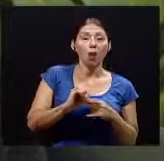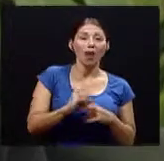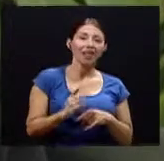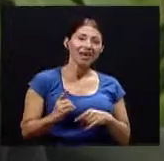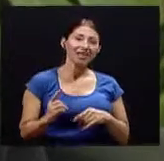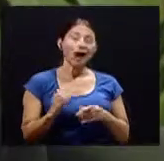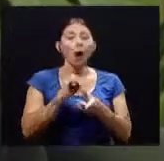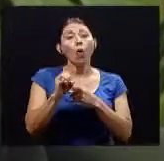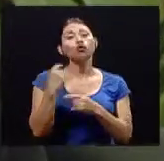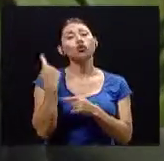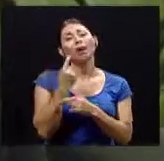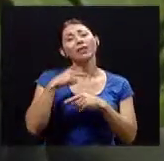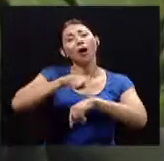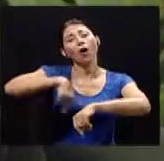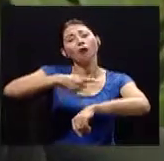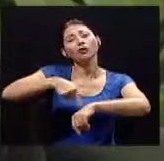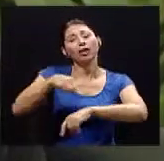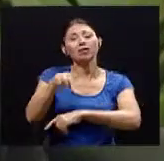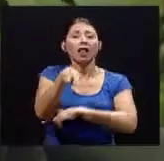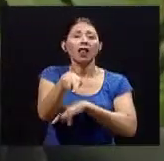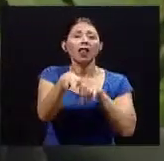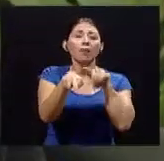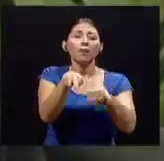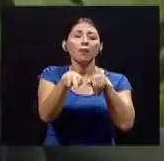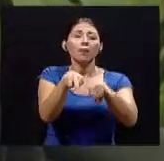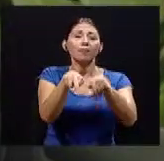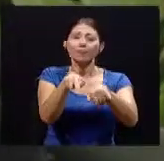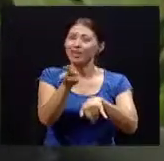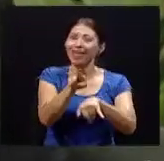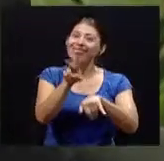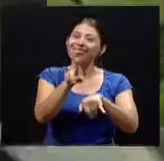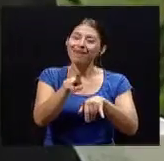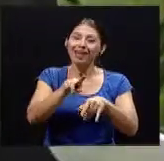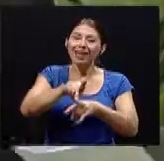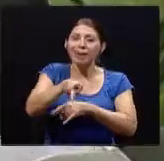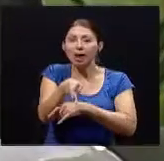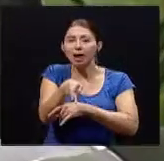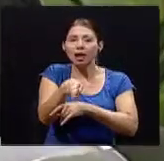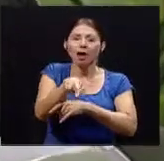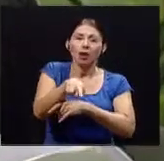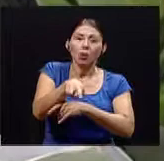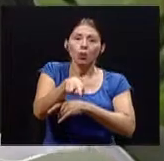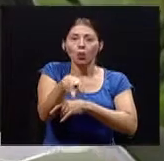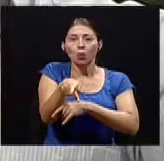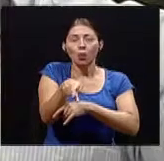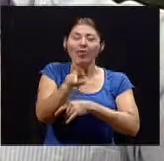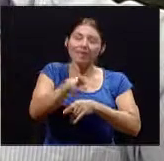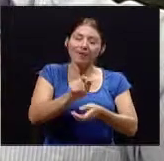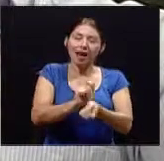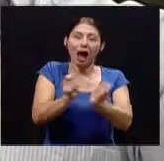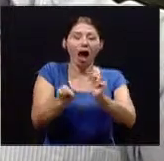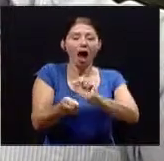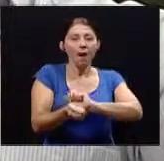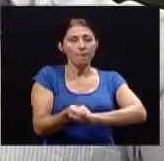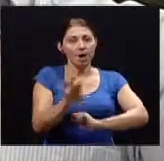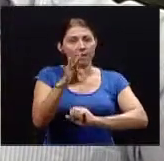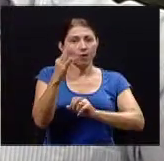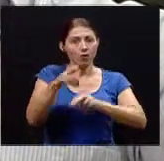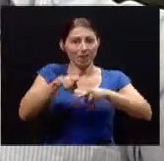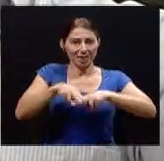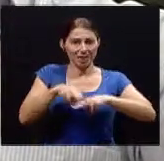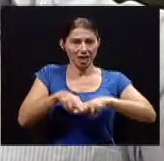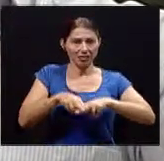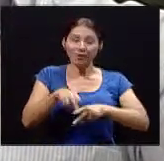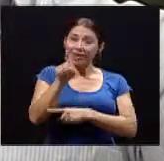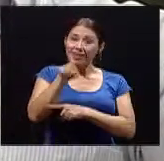posición deberíamos sentarnos al menos en un ángulo acá de 90 grados de rodilla